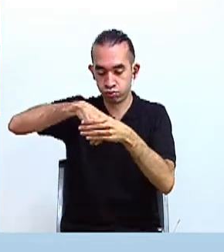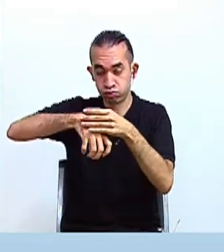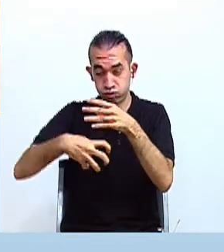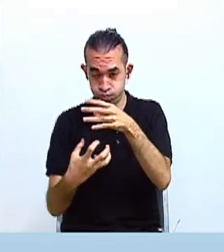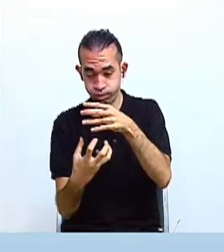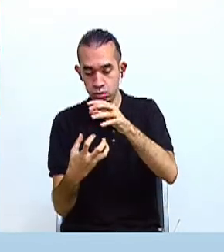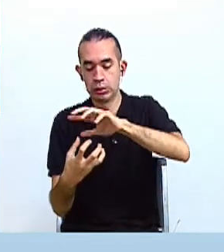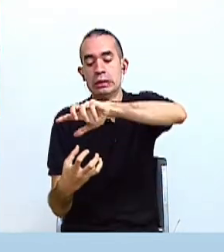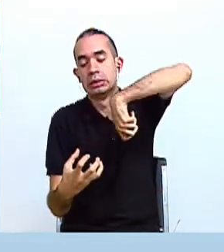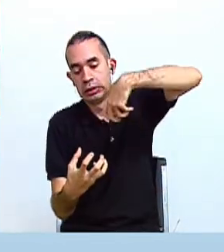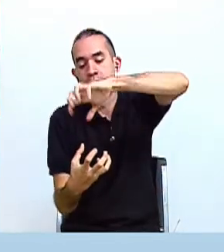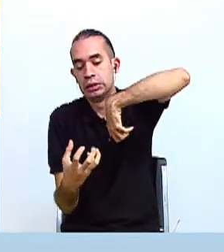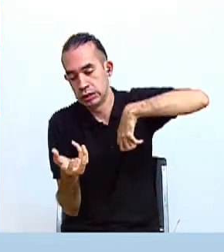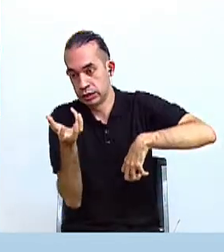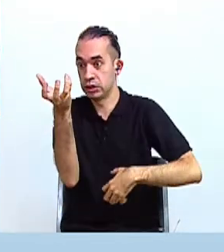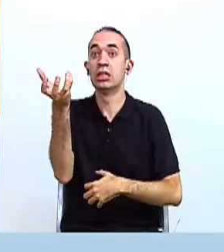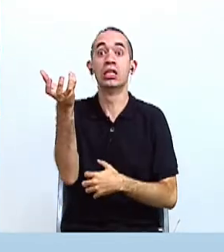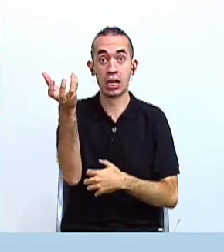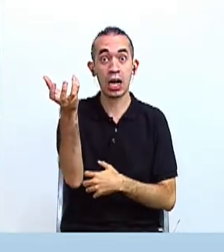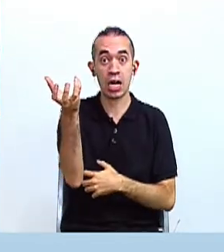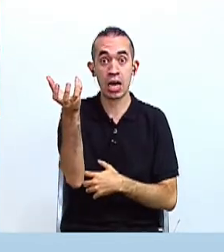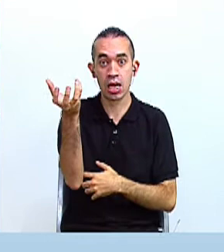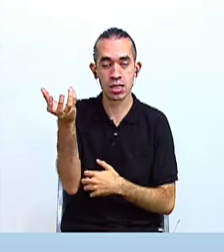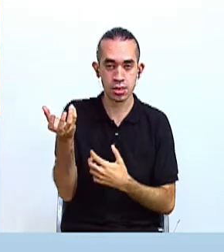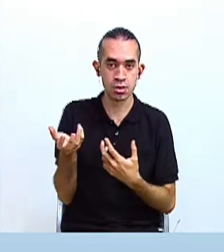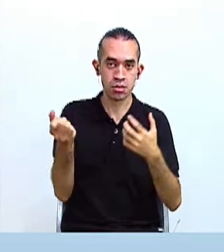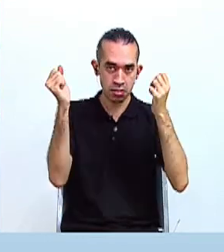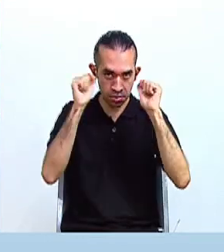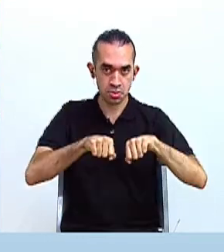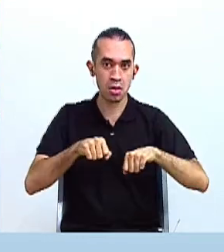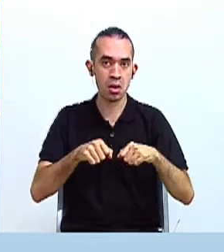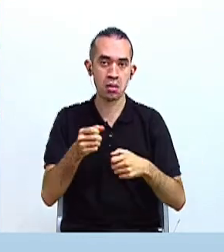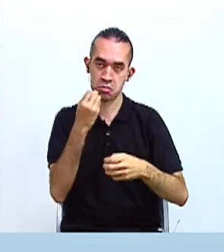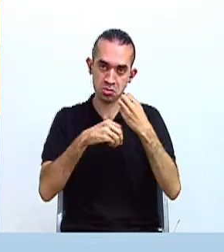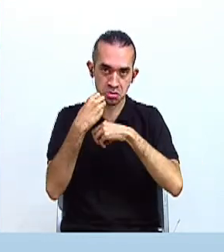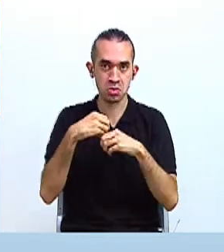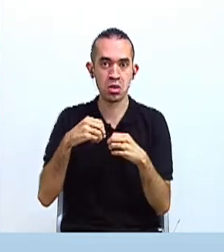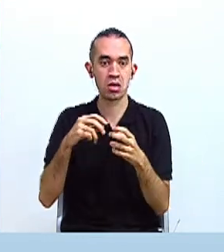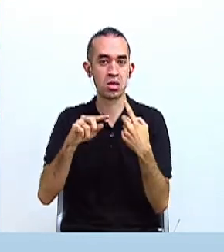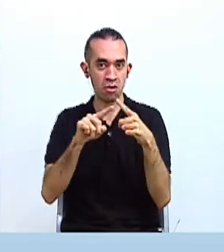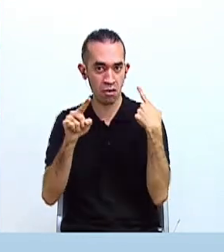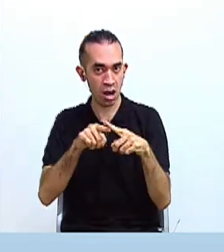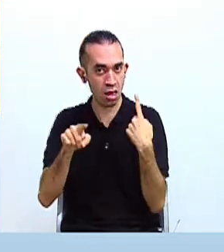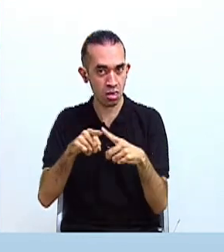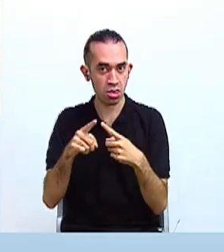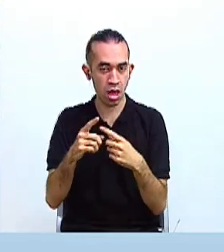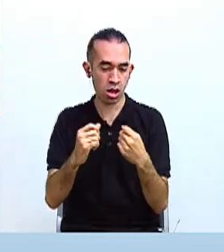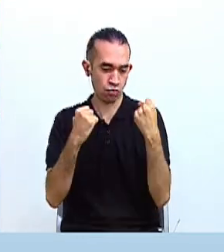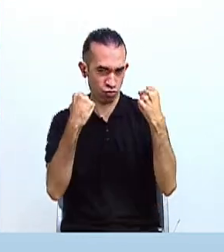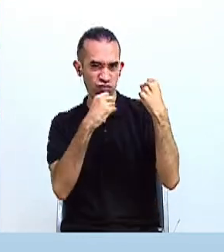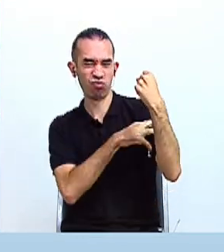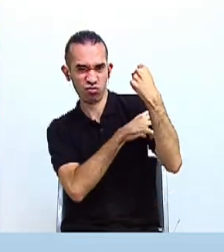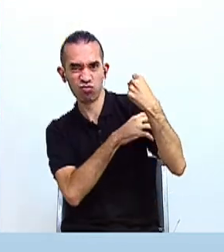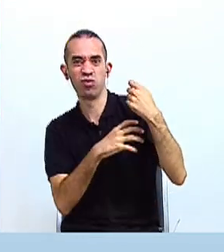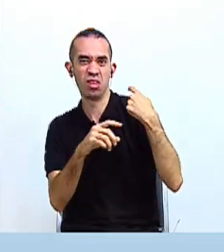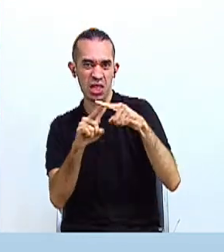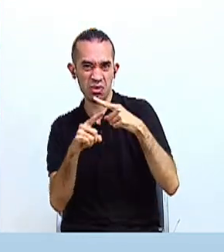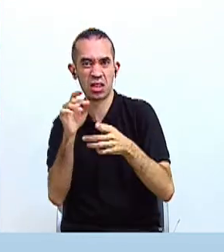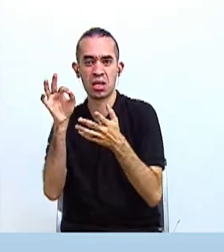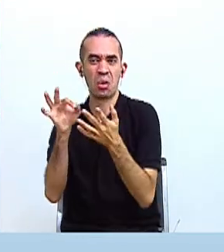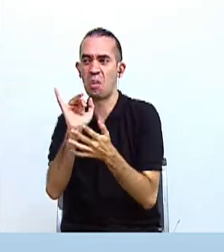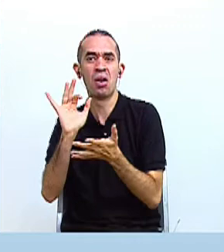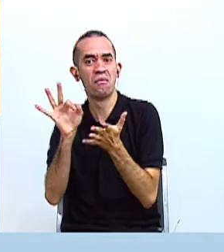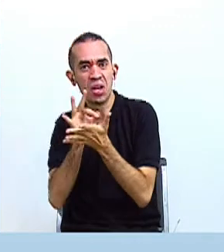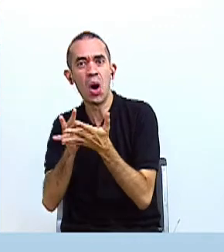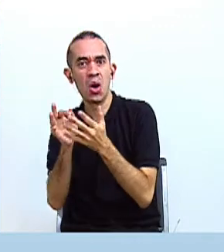abundante para poder abastecer su dieta, para poder obtener las proteínas que necesita el cuerpo humano. ¿Y qué les